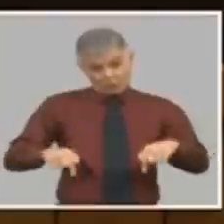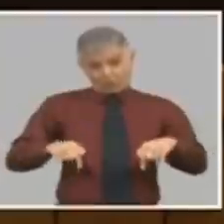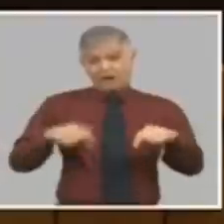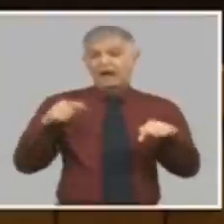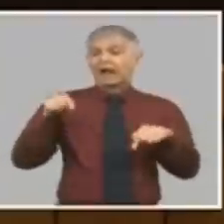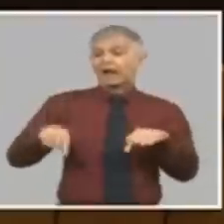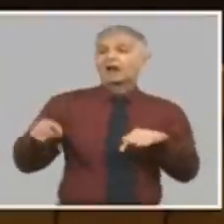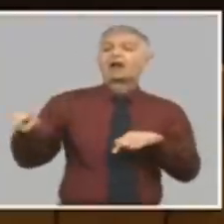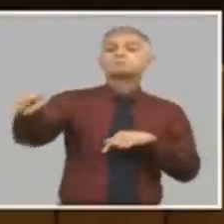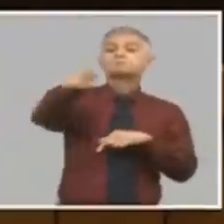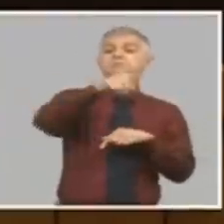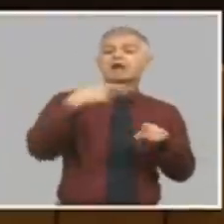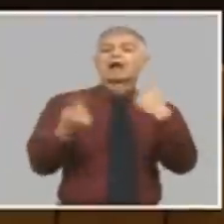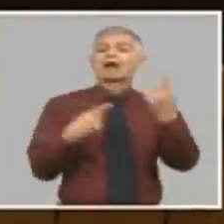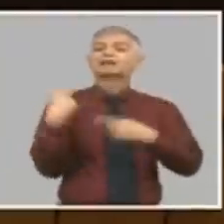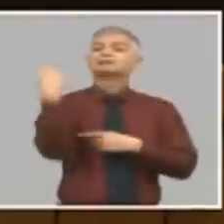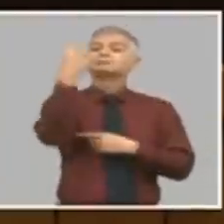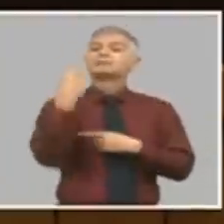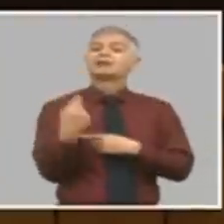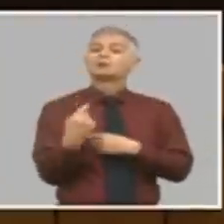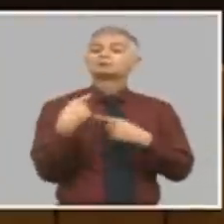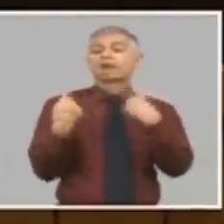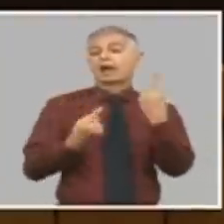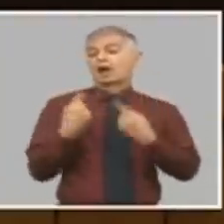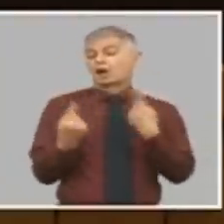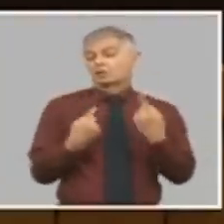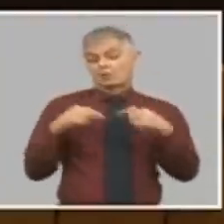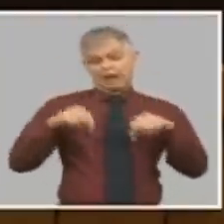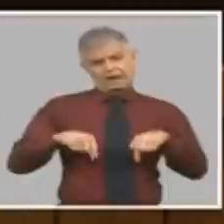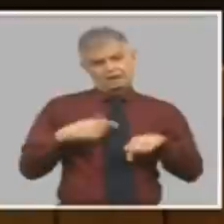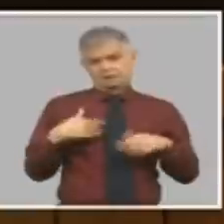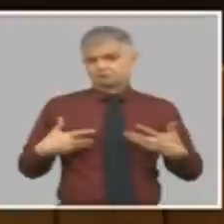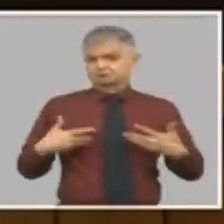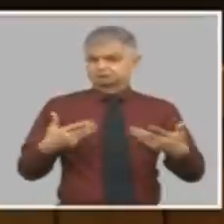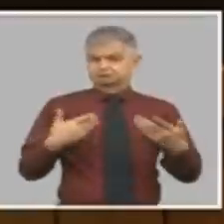a la mejor disposición de aclararlas todas.